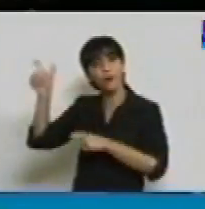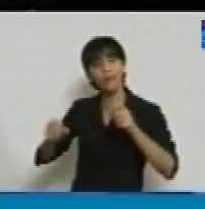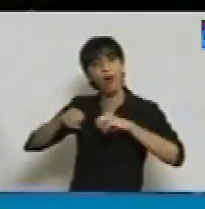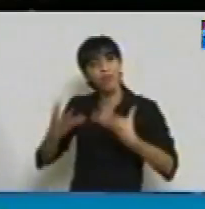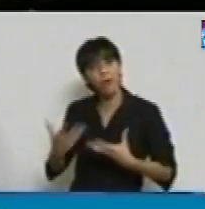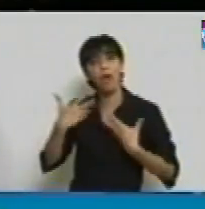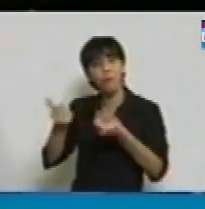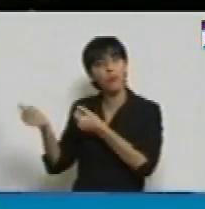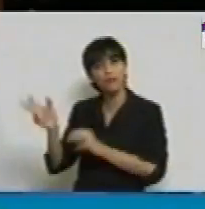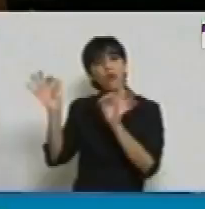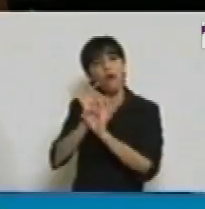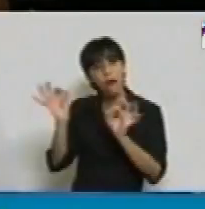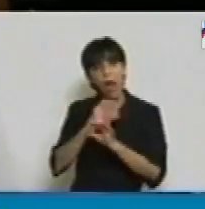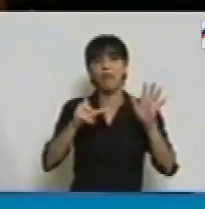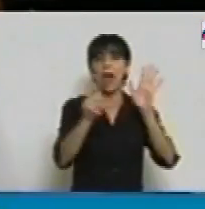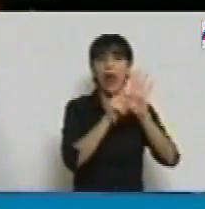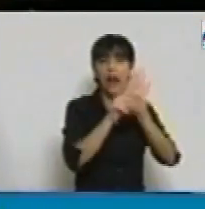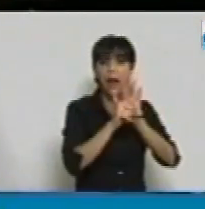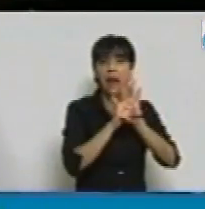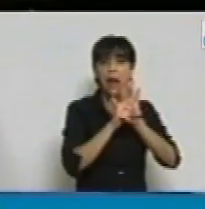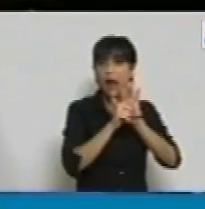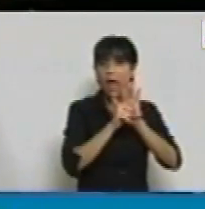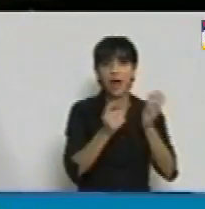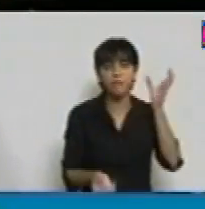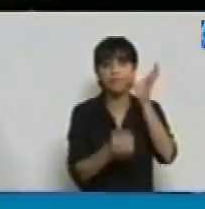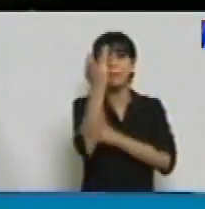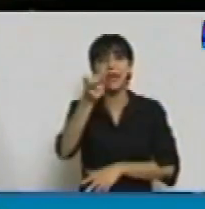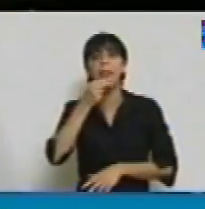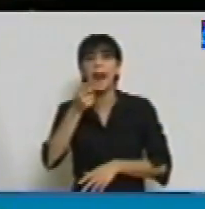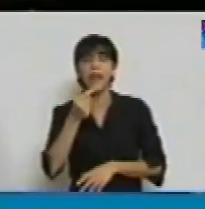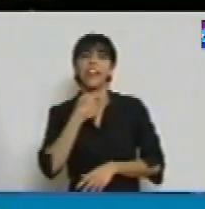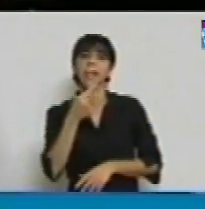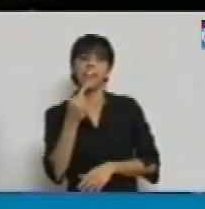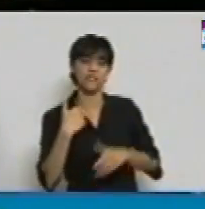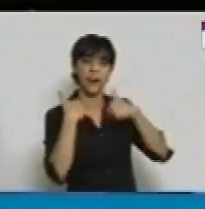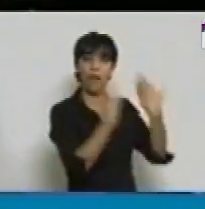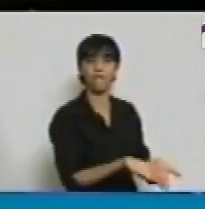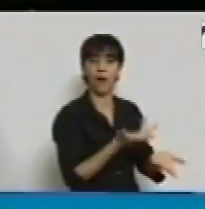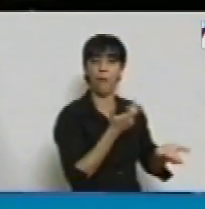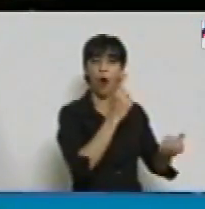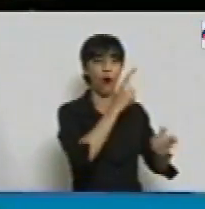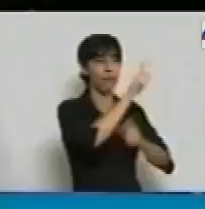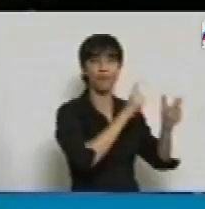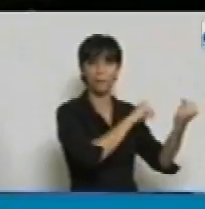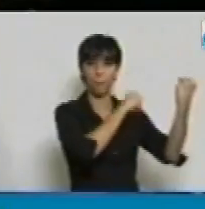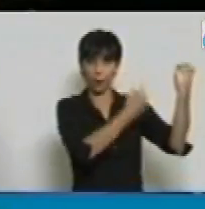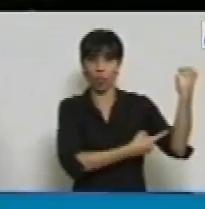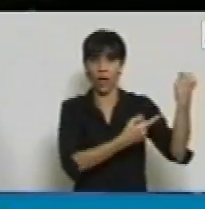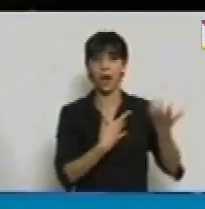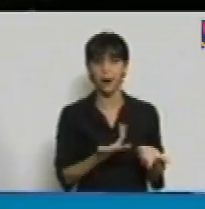implícitamente a favor del poderoso. No es el poderoso quien necesita amparo legal.